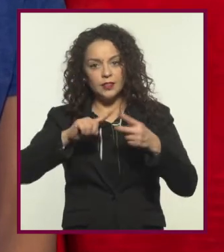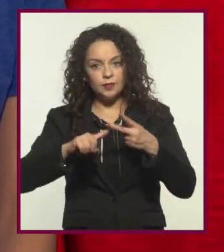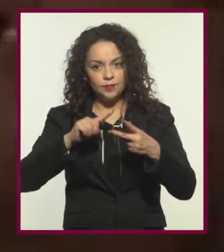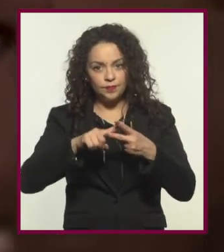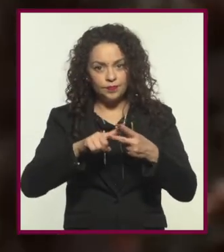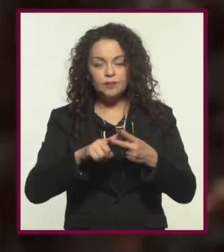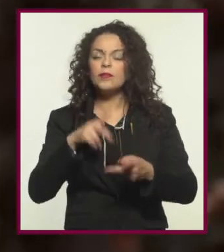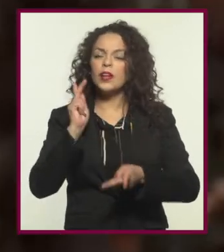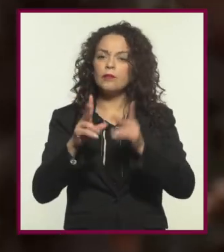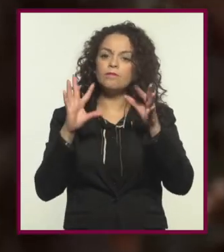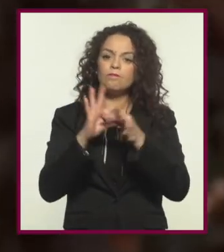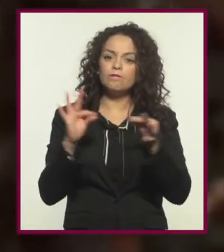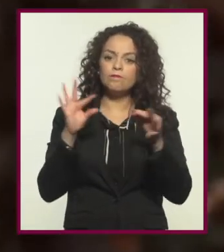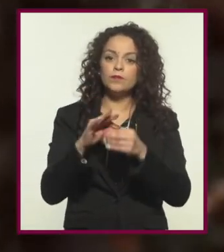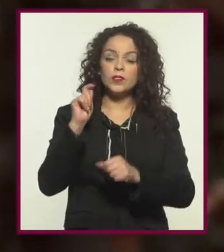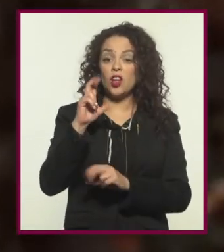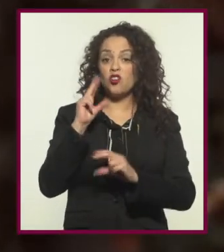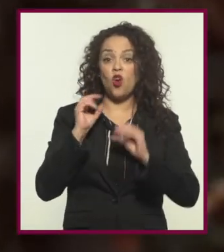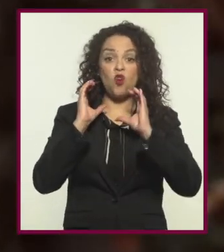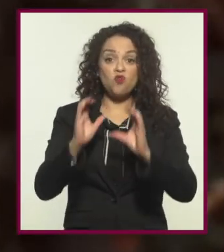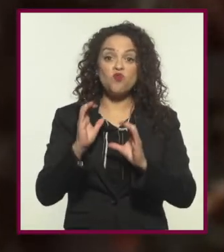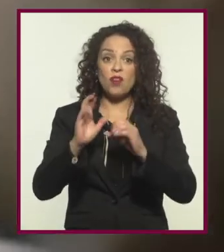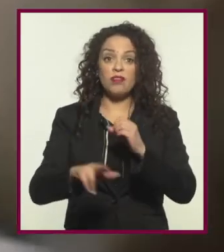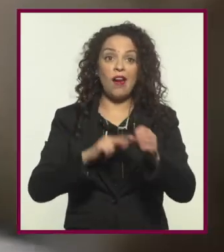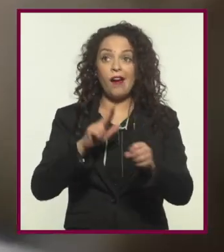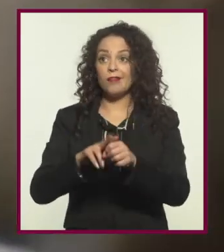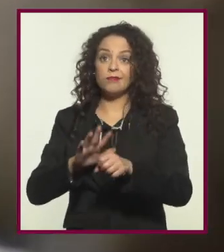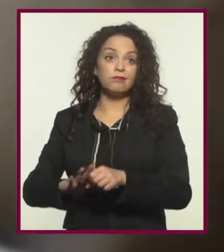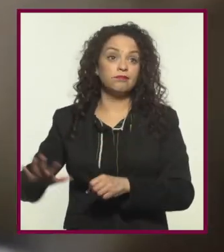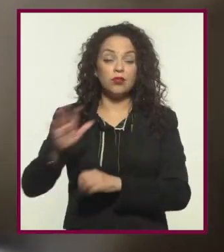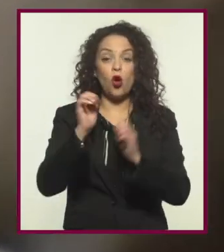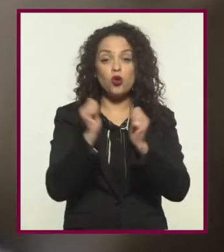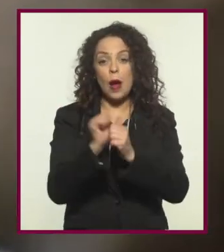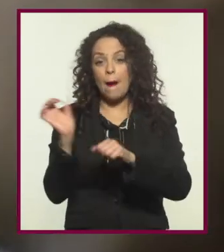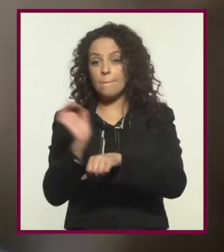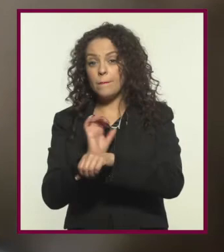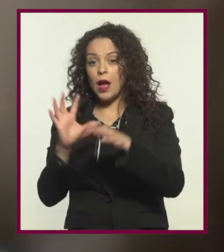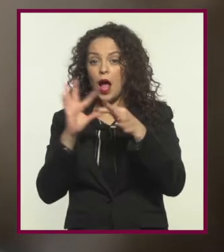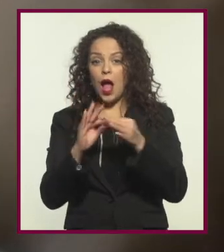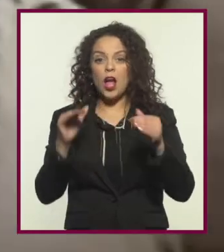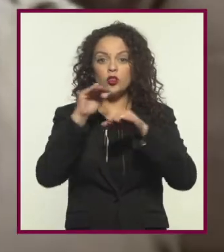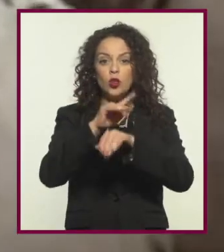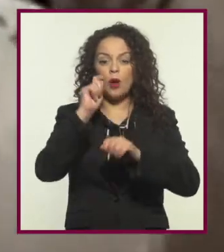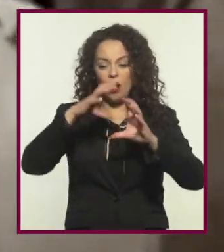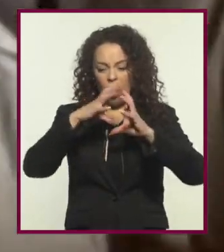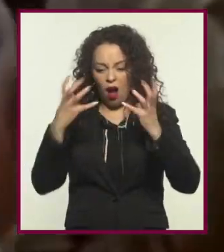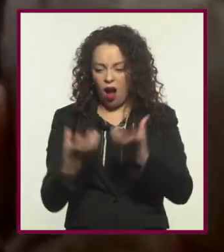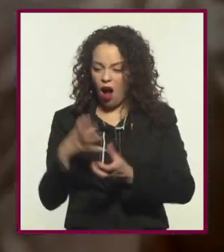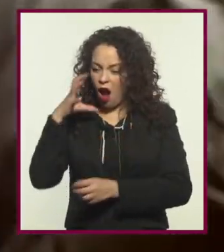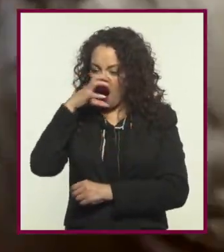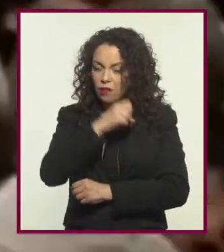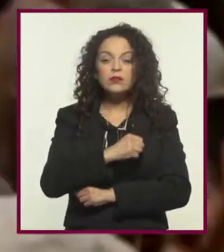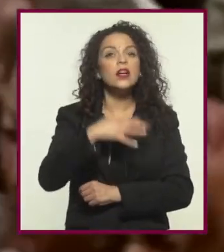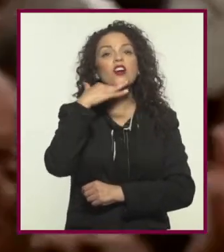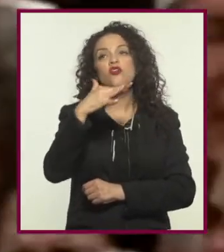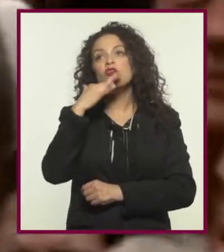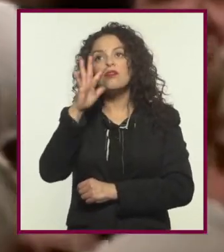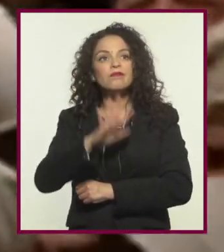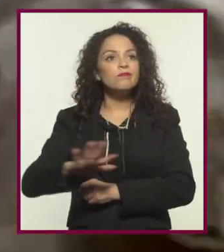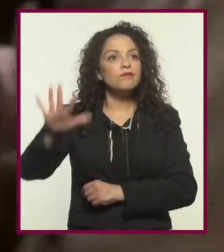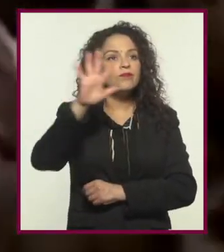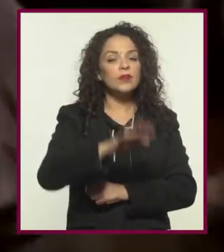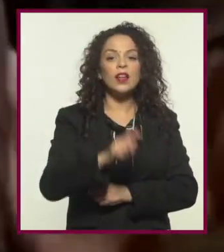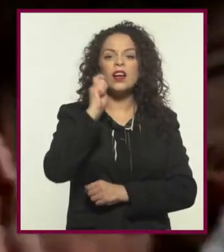científico. Se empieza a hablar también de las consecuencias de no cuidar el medio ambiente, con películas que hablaban sobre el calentamiento global, la